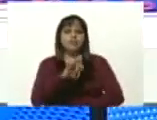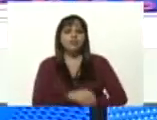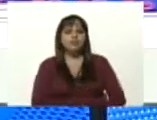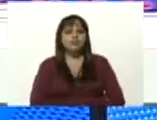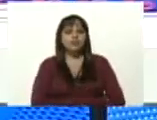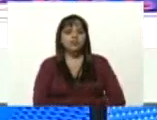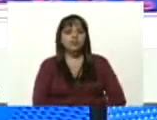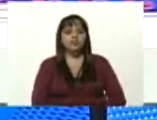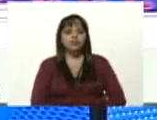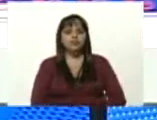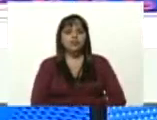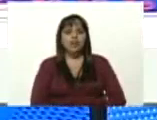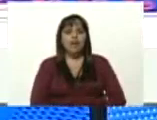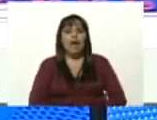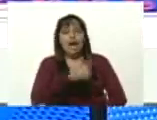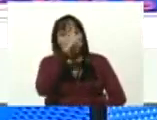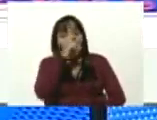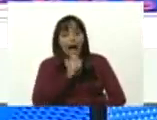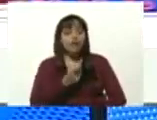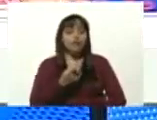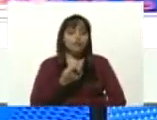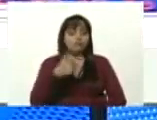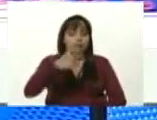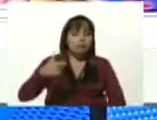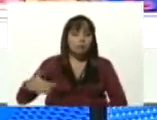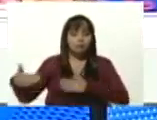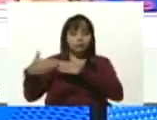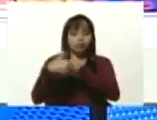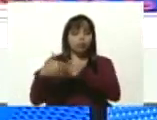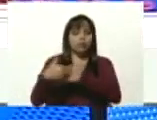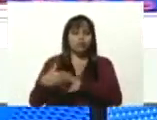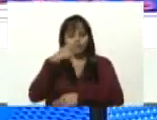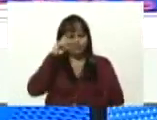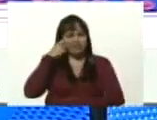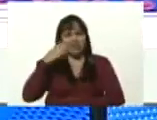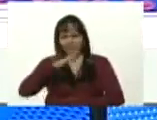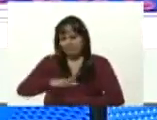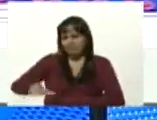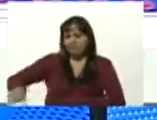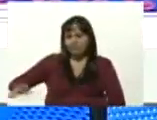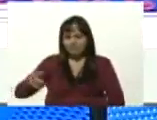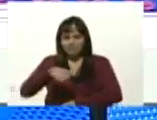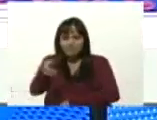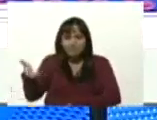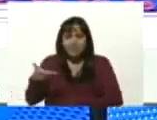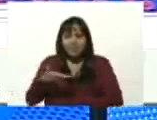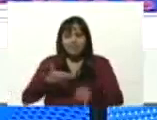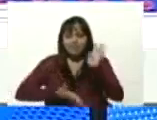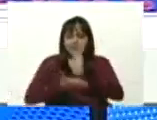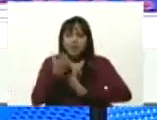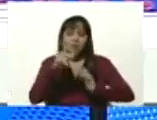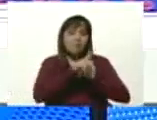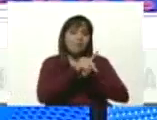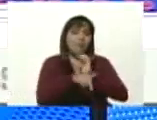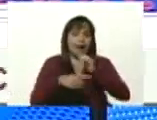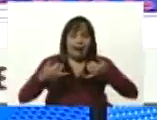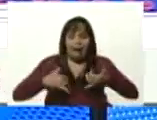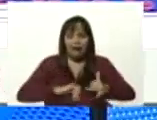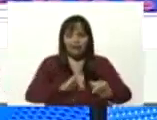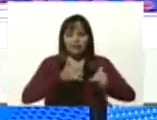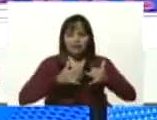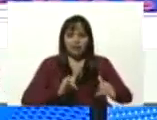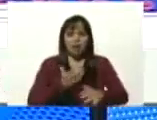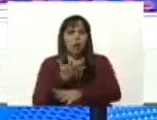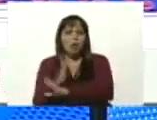año de conspiraciones. Estaban ustedes chiquitines. Mientras ustedes iban a un parque, mientras ustedes